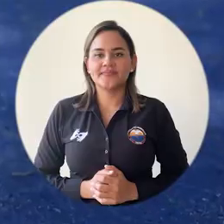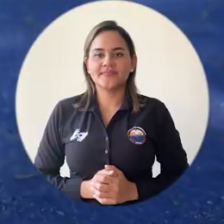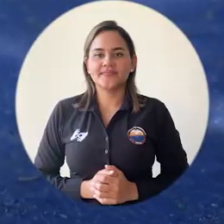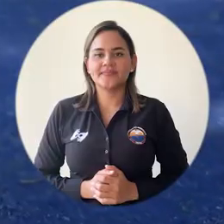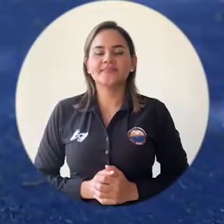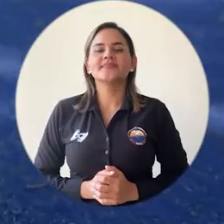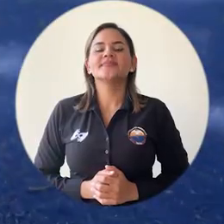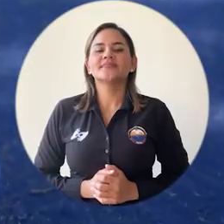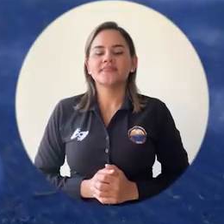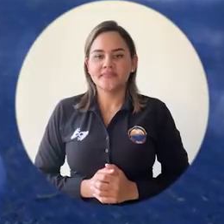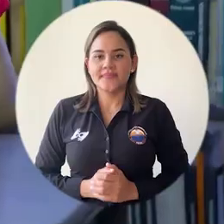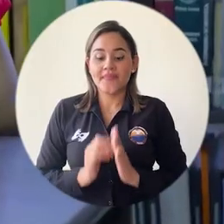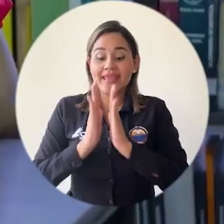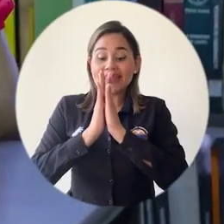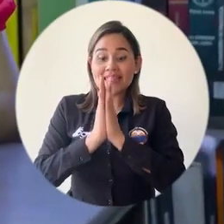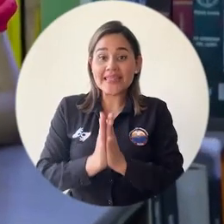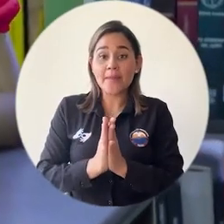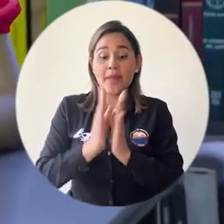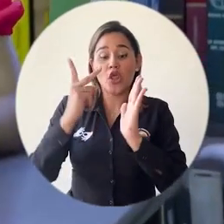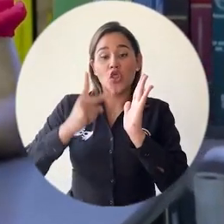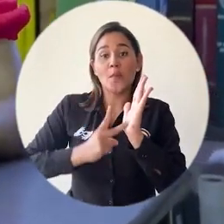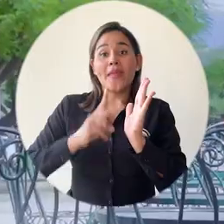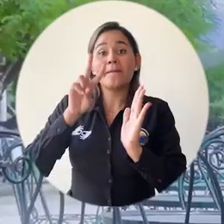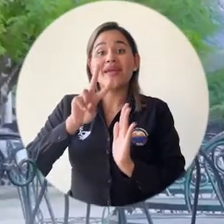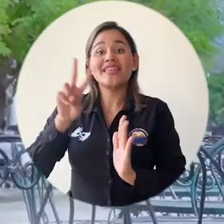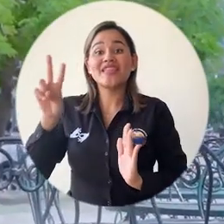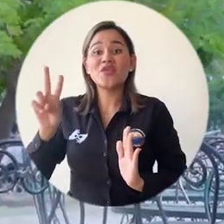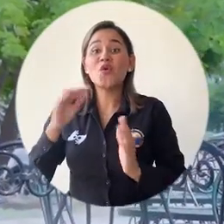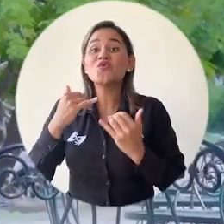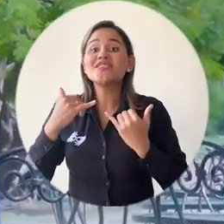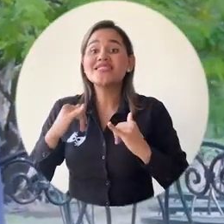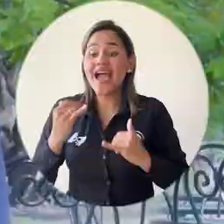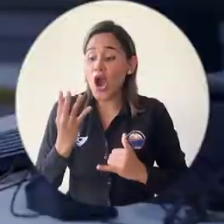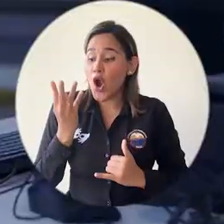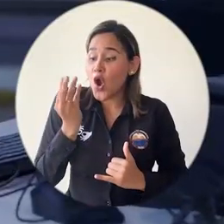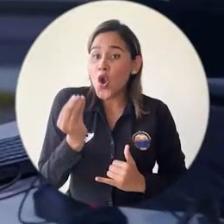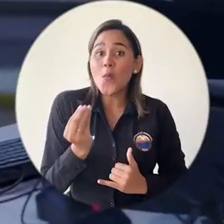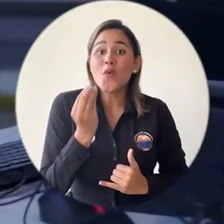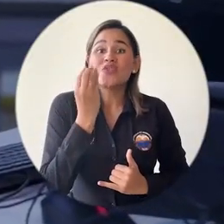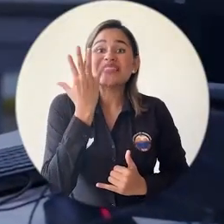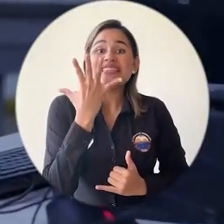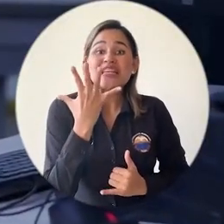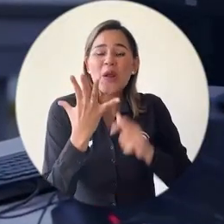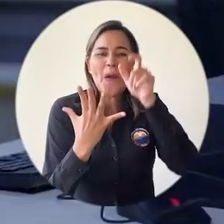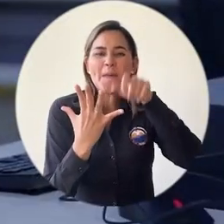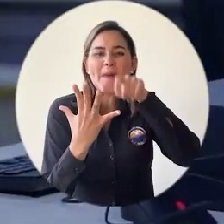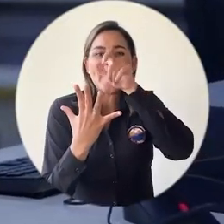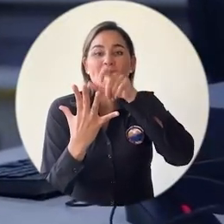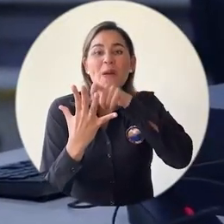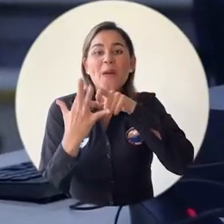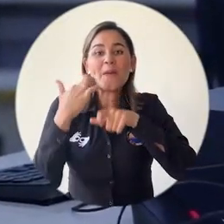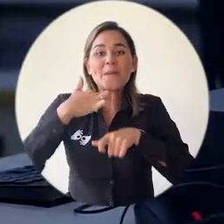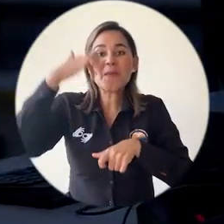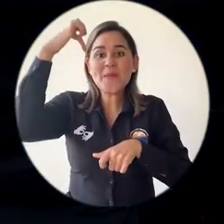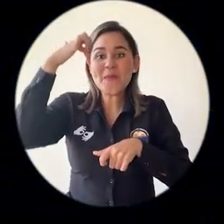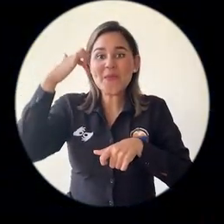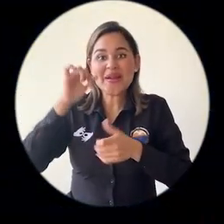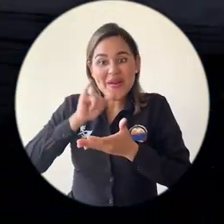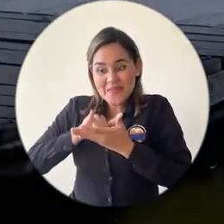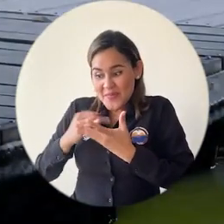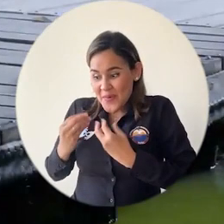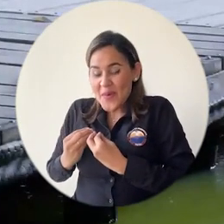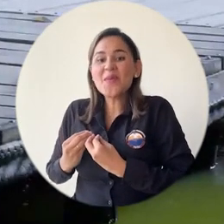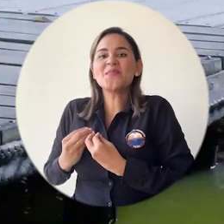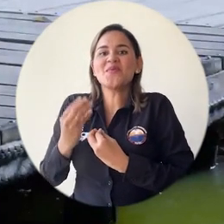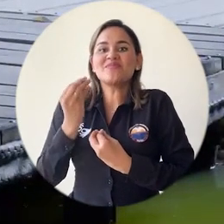En diciembre de 2022 se gradúan los primeros cinco profesionales de dicho programa. Yo soy